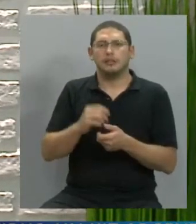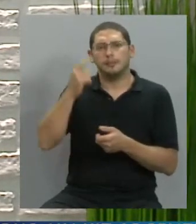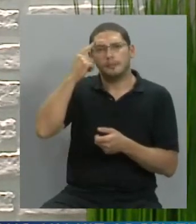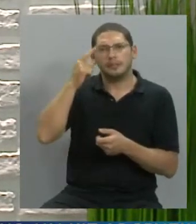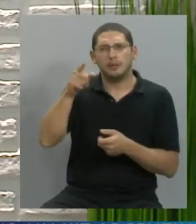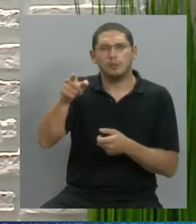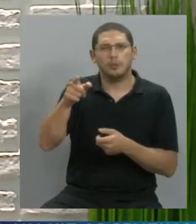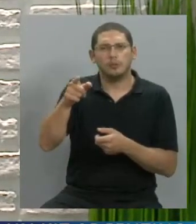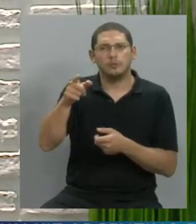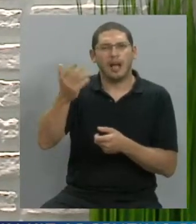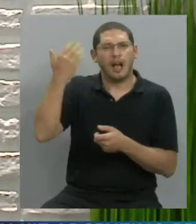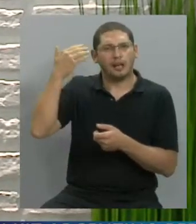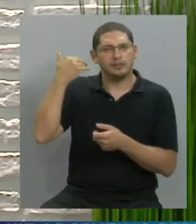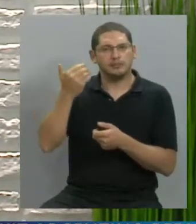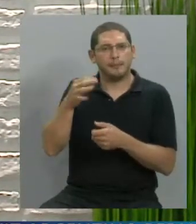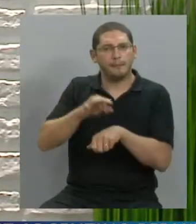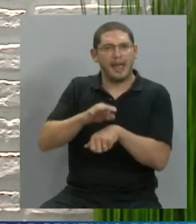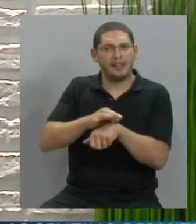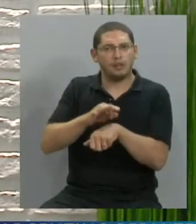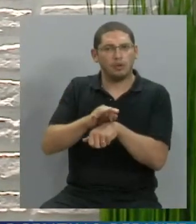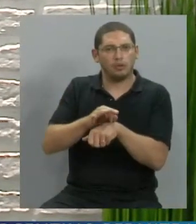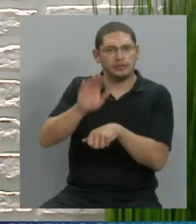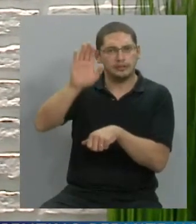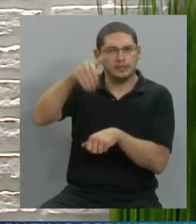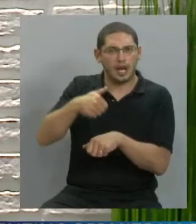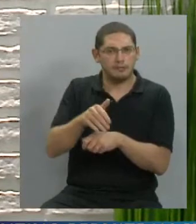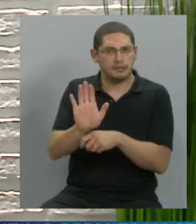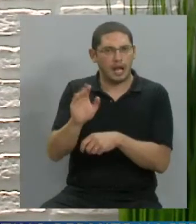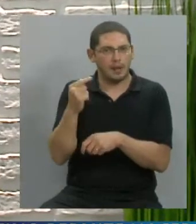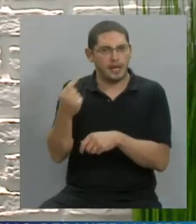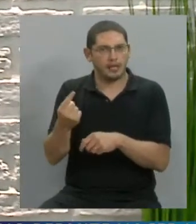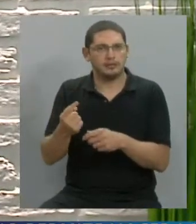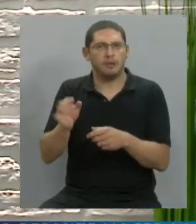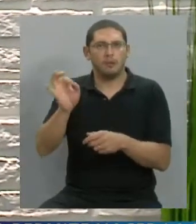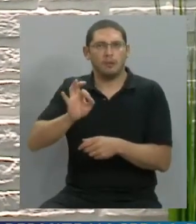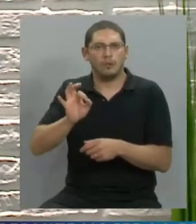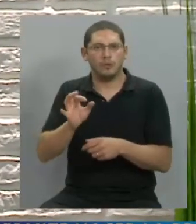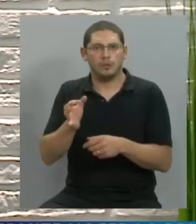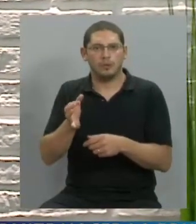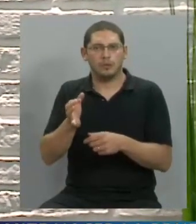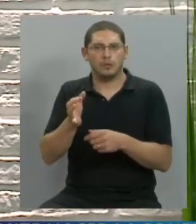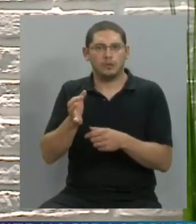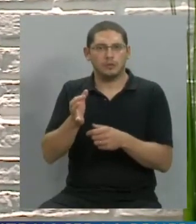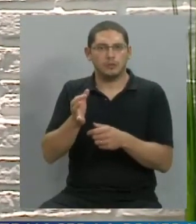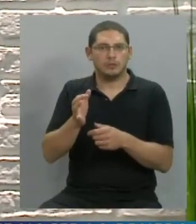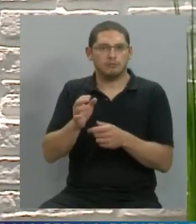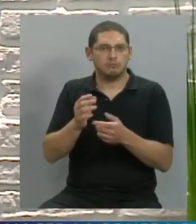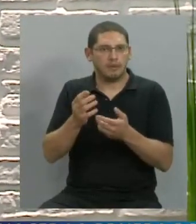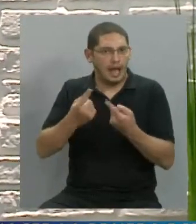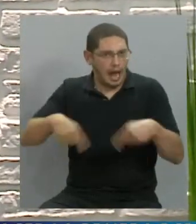podrían haber amenazado, con algún médico, con la corporación? ¿Sufriste alguna amenaza en particular?